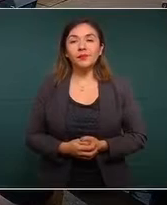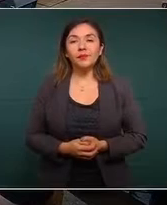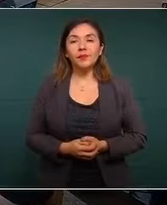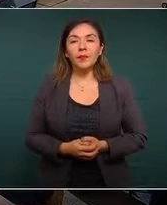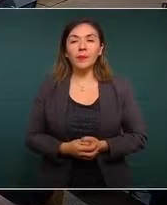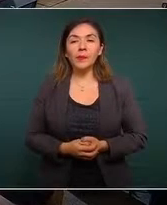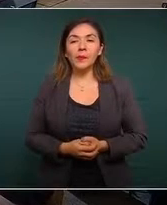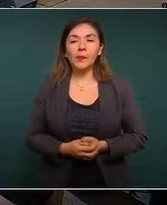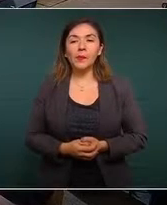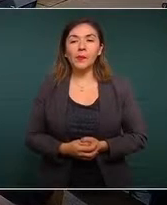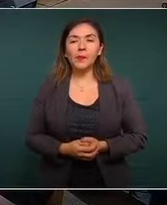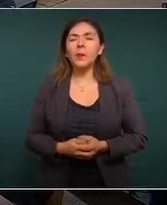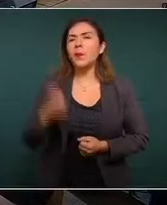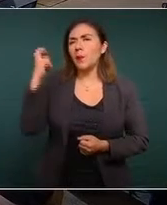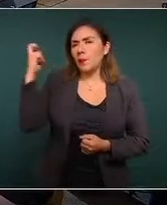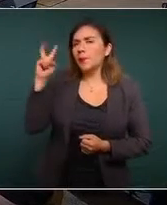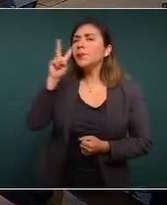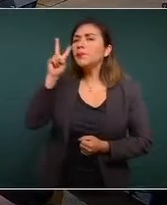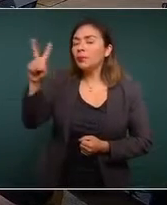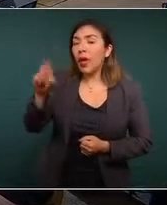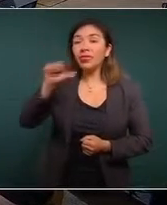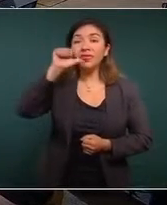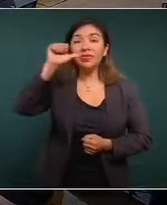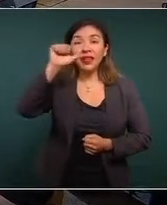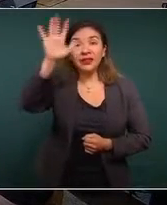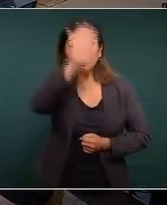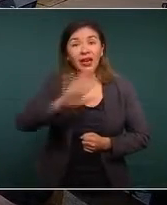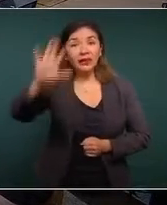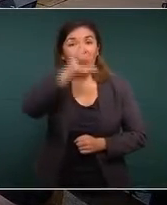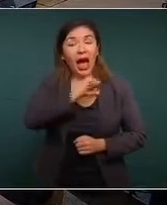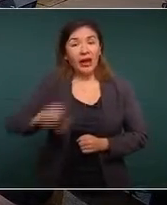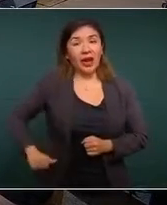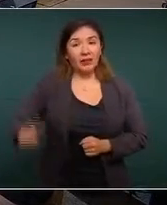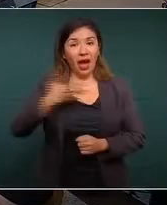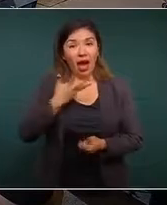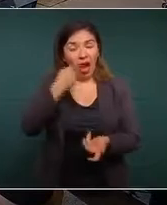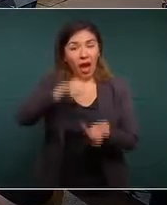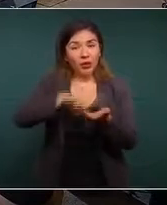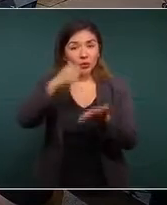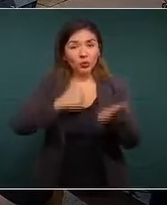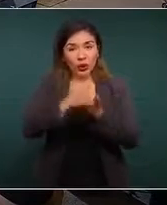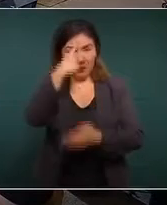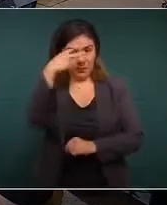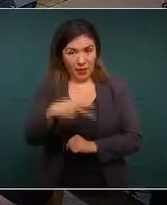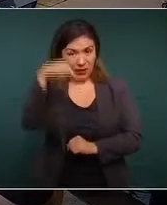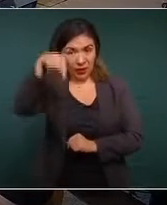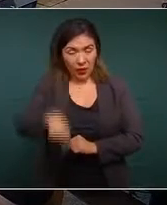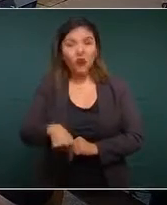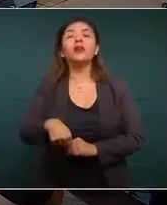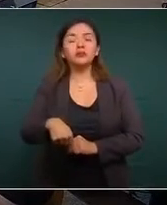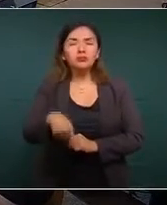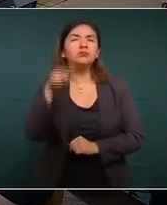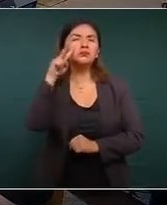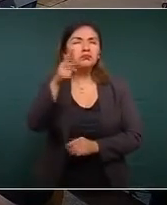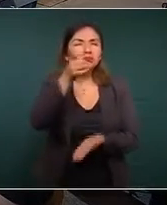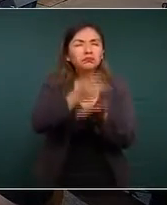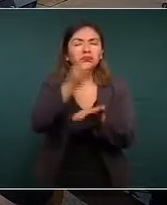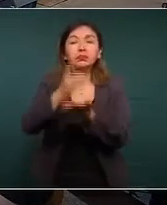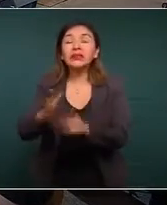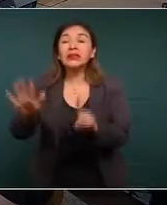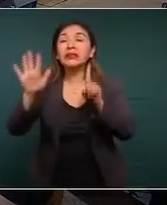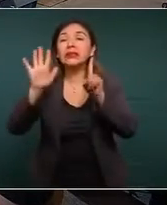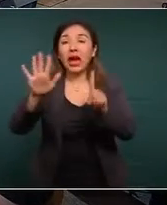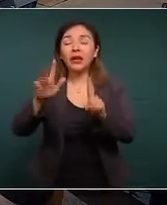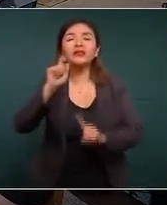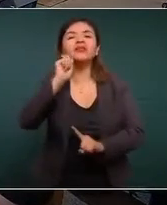Aquí vamos a observar que de las 16 alcaldías que tiene la Ciudad de México, identificamos como seis